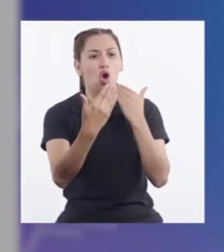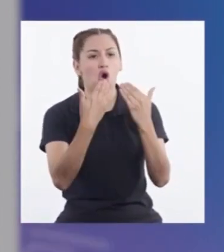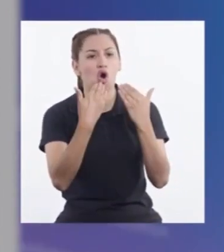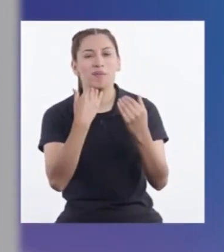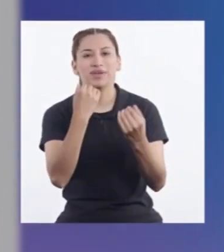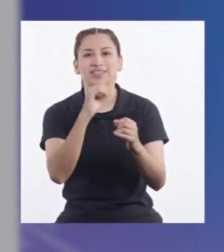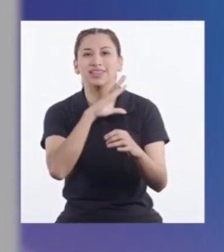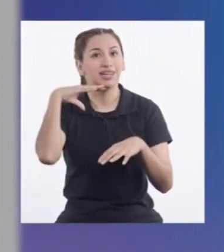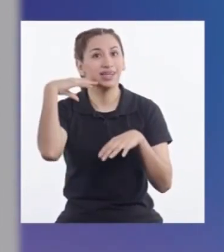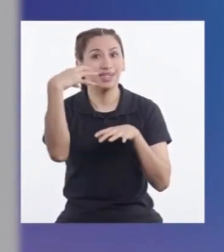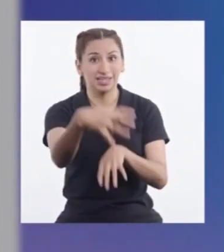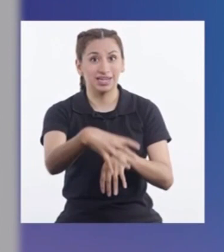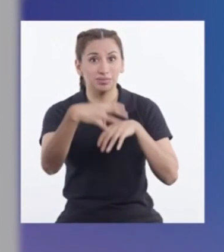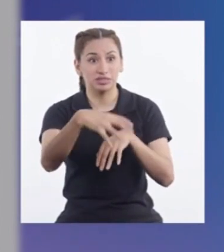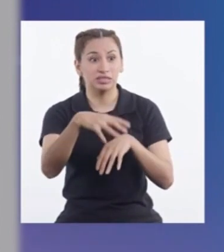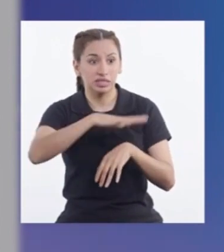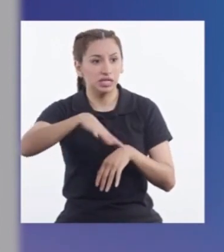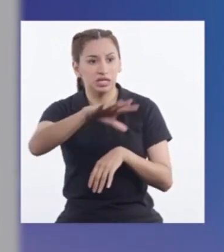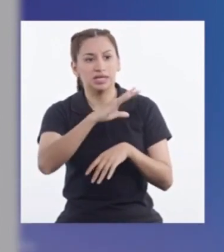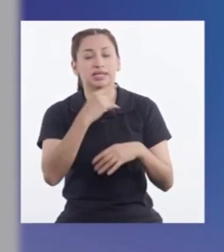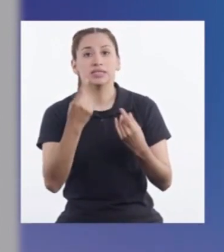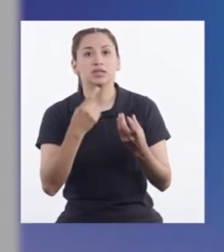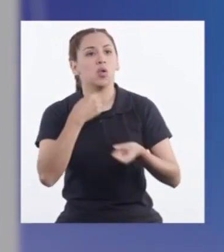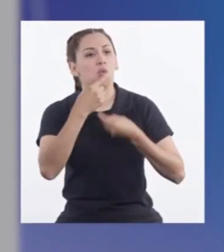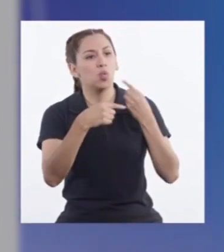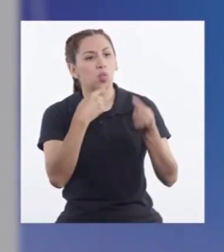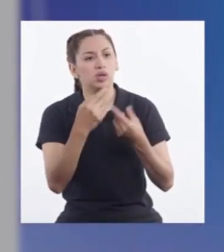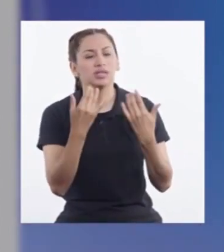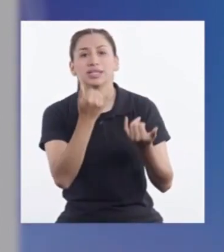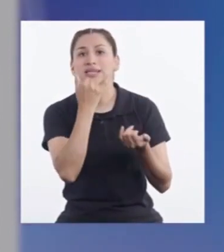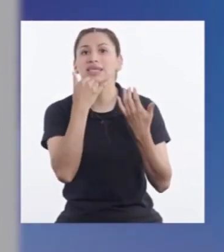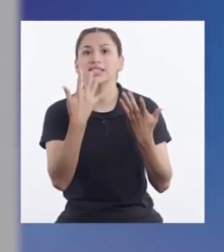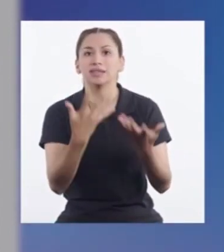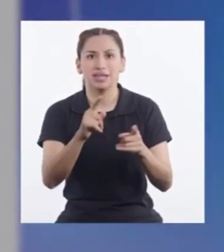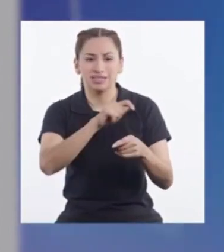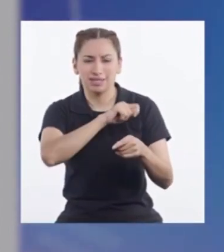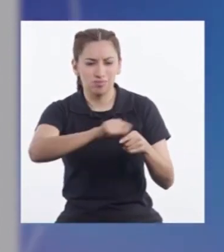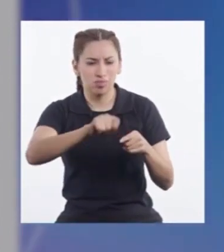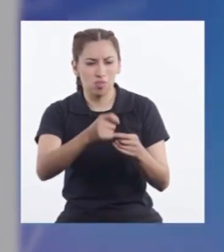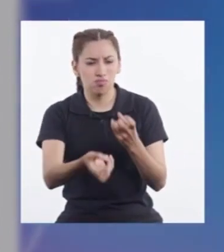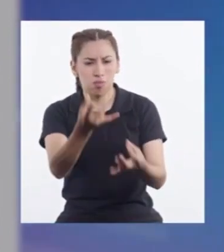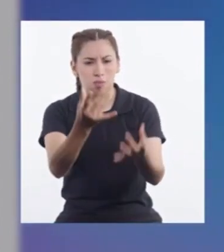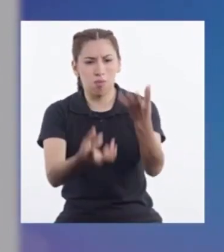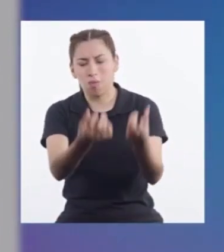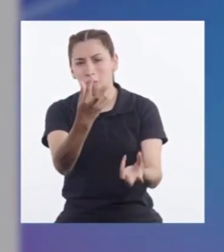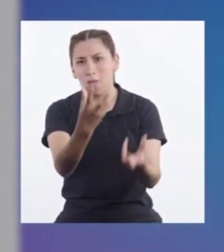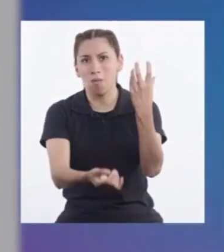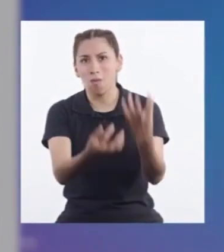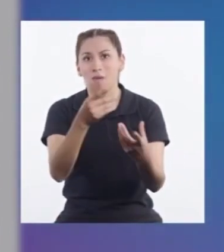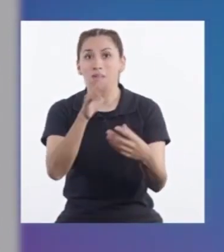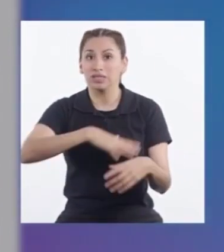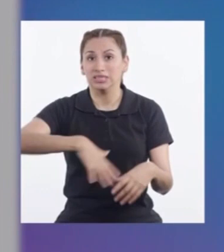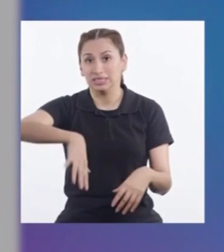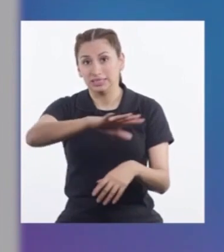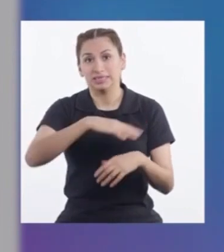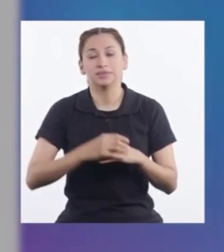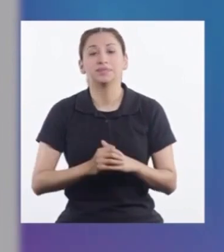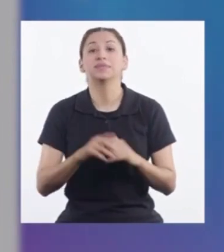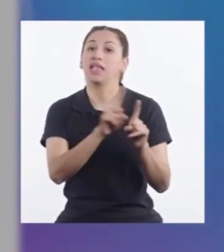agricultores A quienes Se les comentó Las consecuencias Que trae La quema De territorios Agrícolas